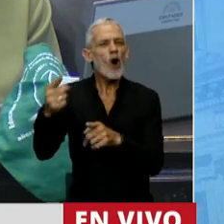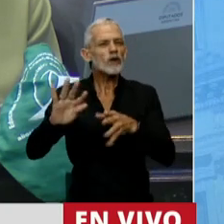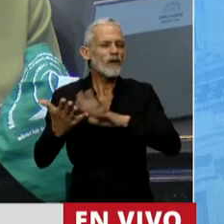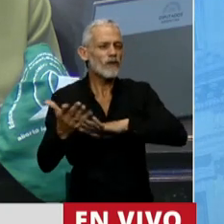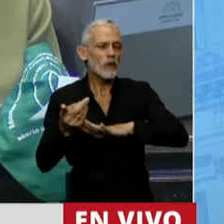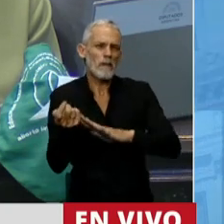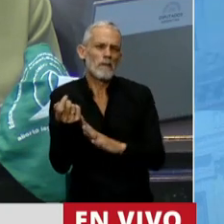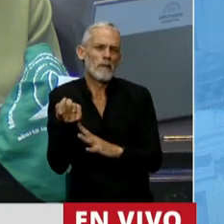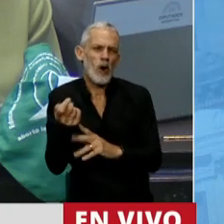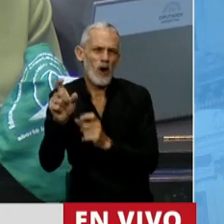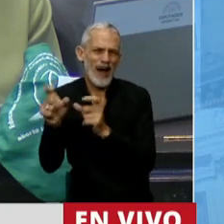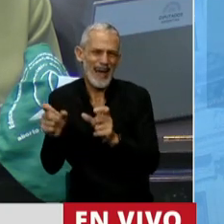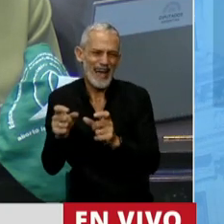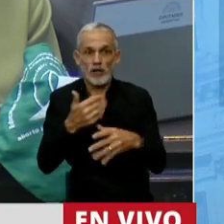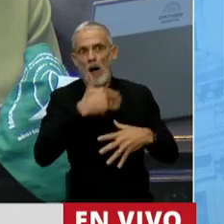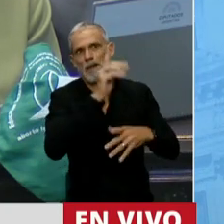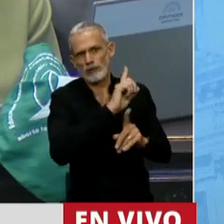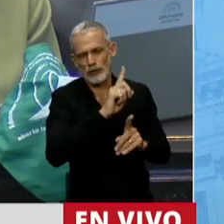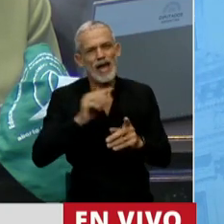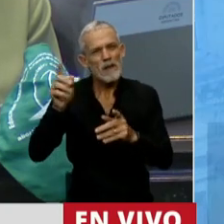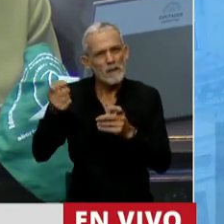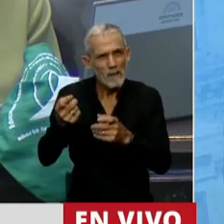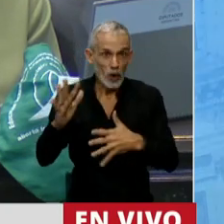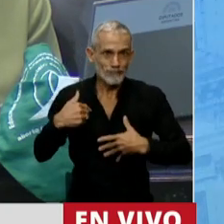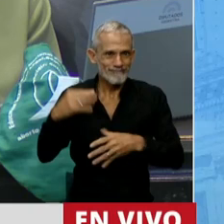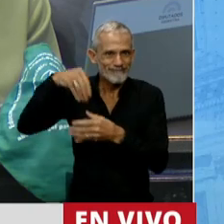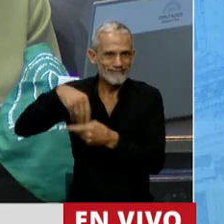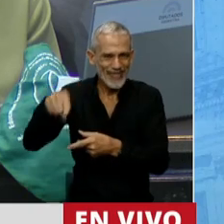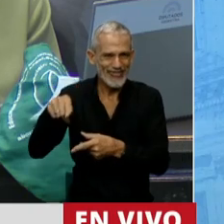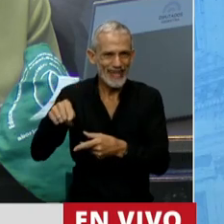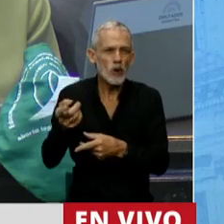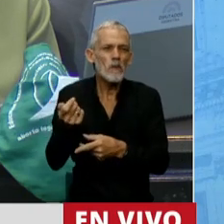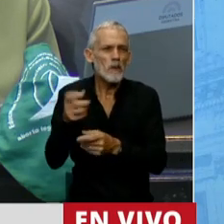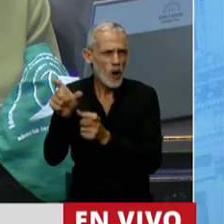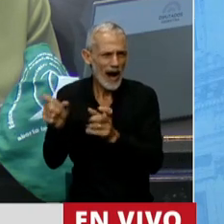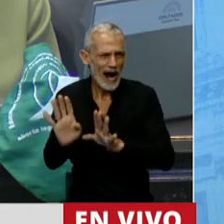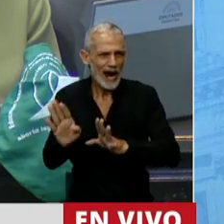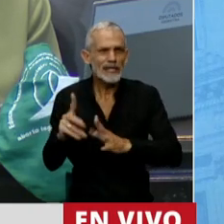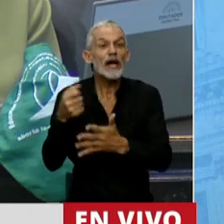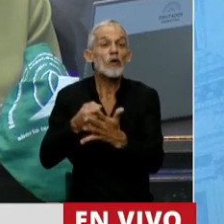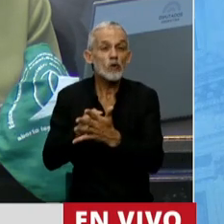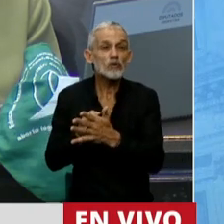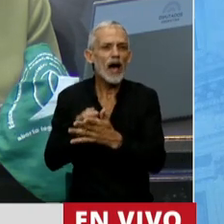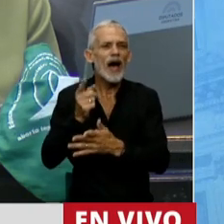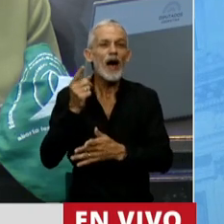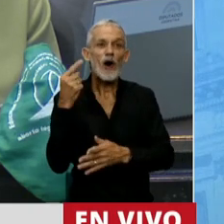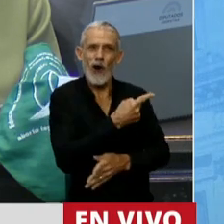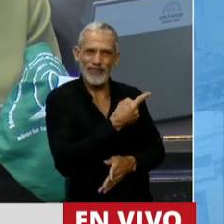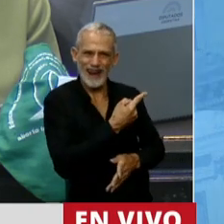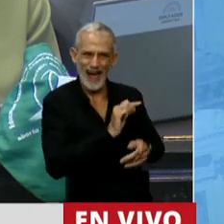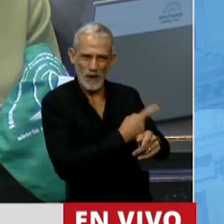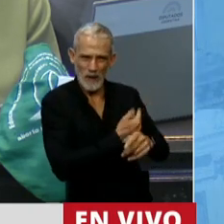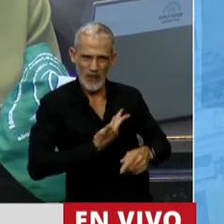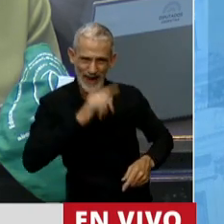es minoritaria, que es donde me involucro, que es una lucha contra el poder estatal